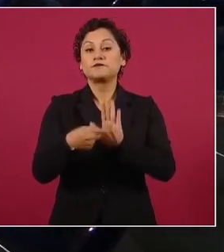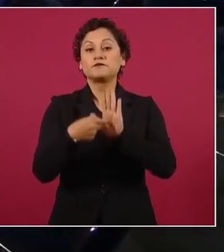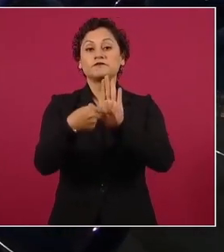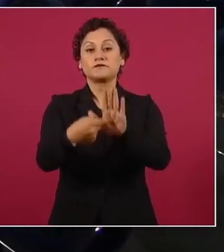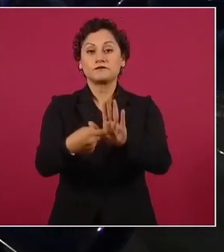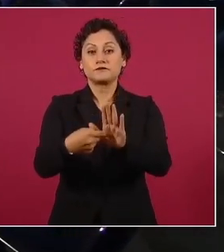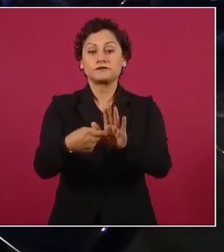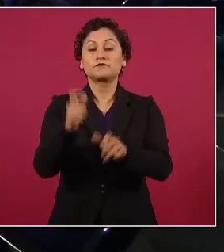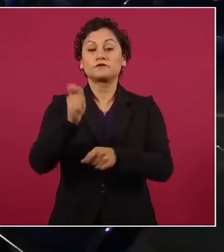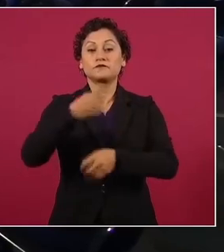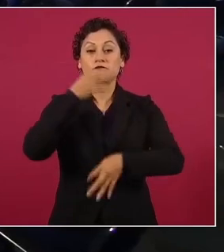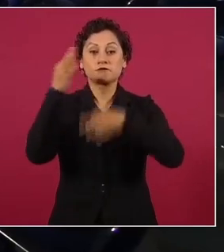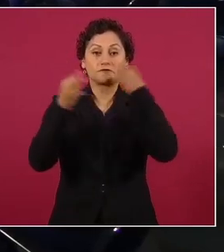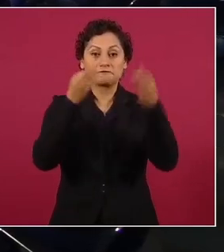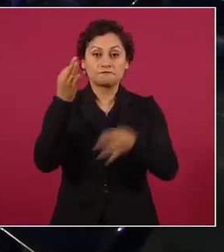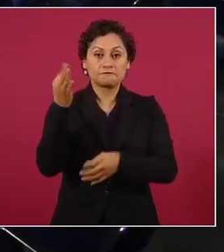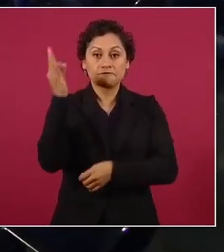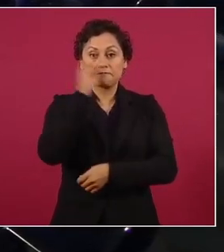Medelfake.